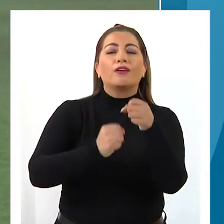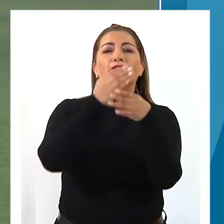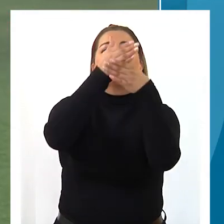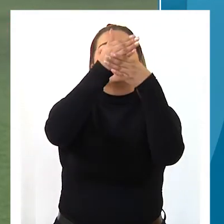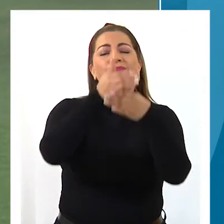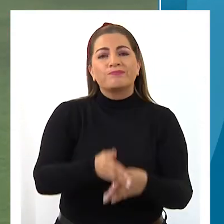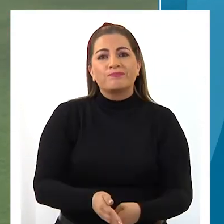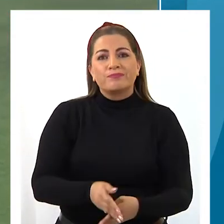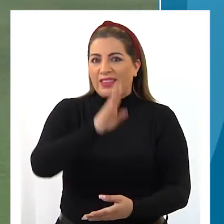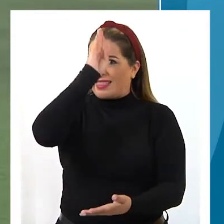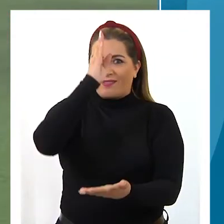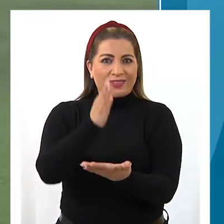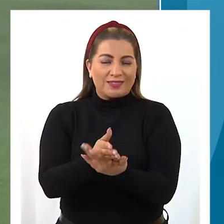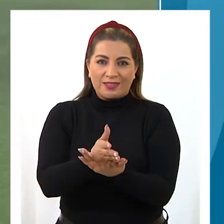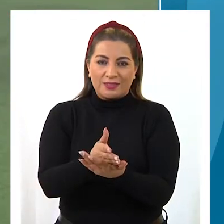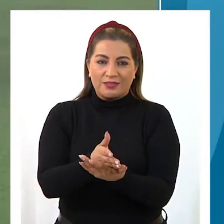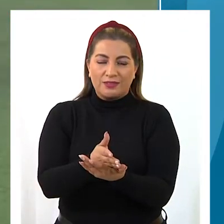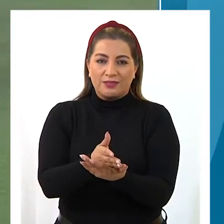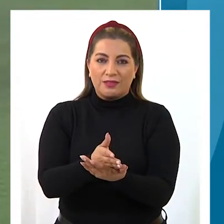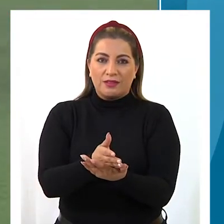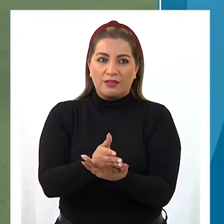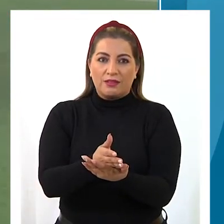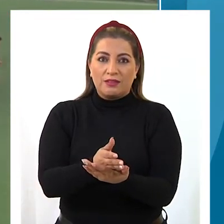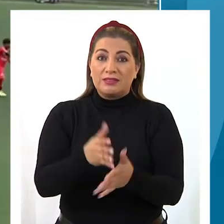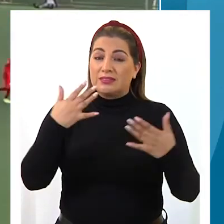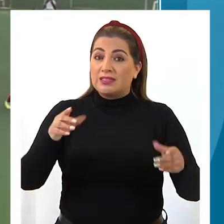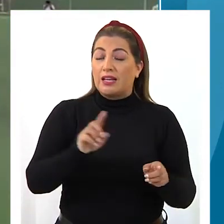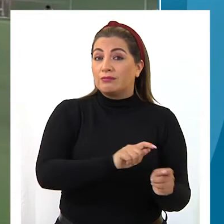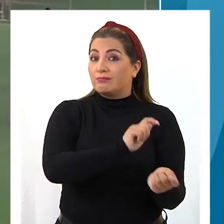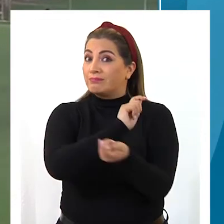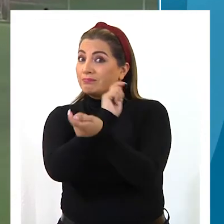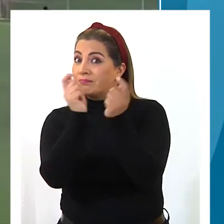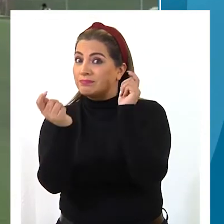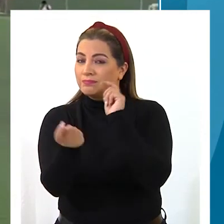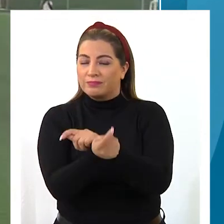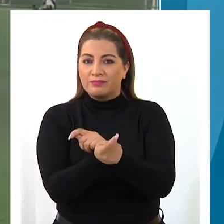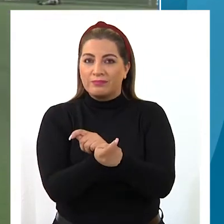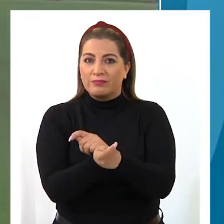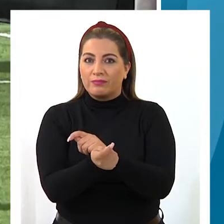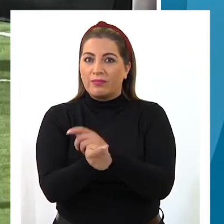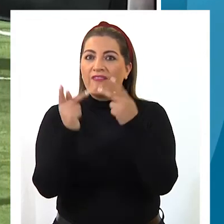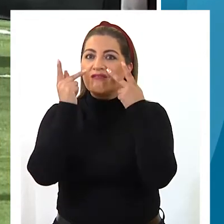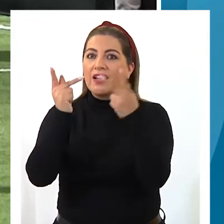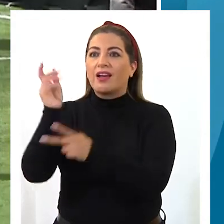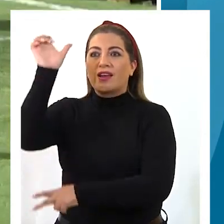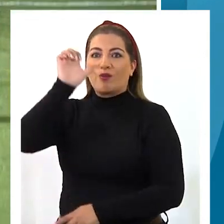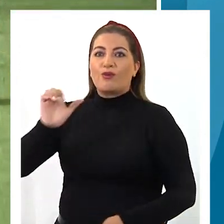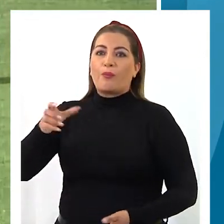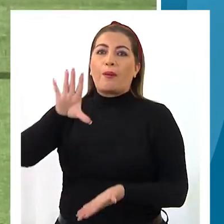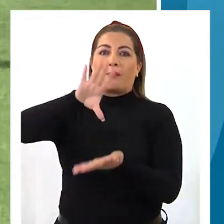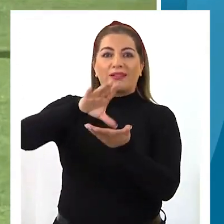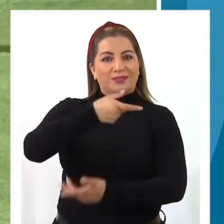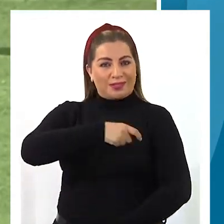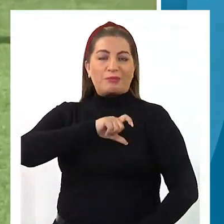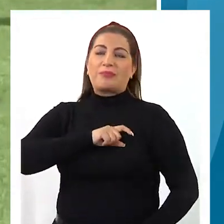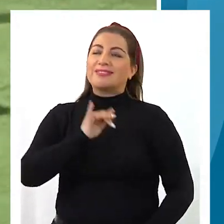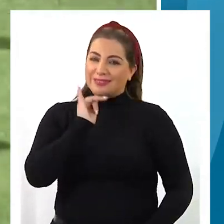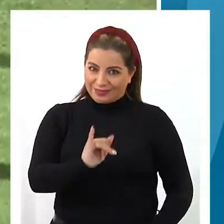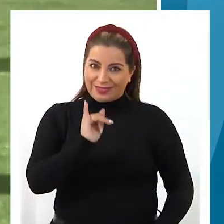que se decida de qué manera, si pasa toda esta etapa, él pueda llegar a Europa, a España. Así es.